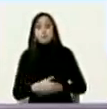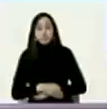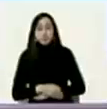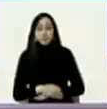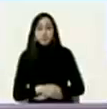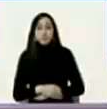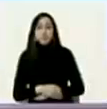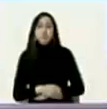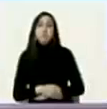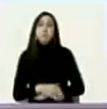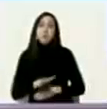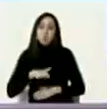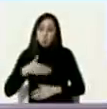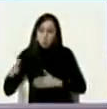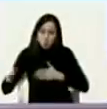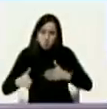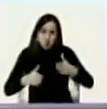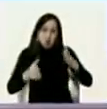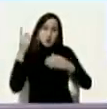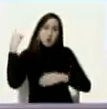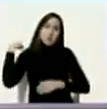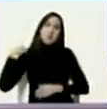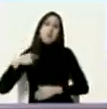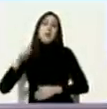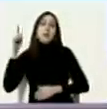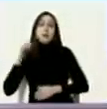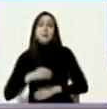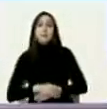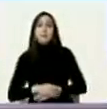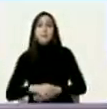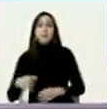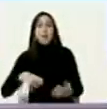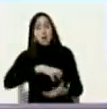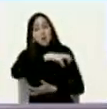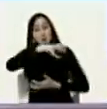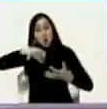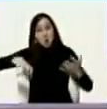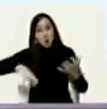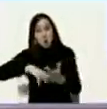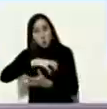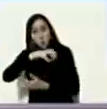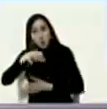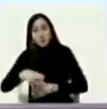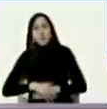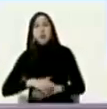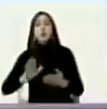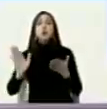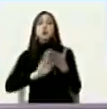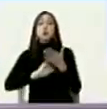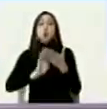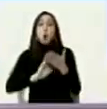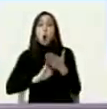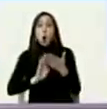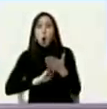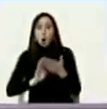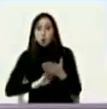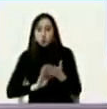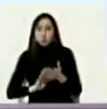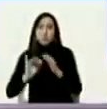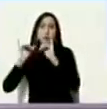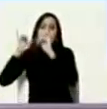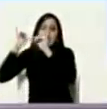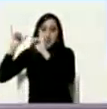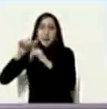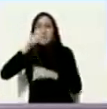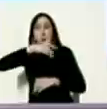consiga su propio camino y que los problemas de Afganistán los resuelvan los afganos